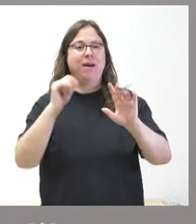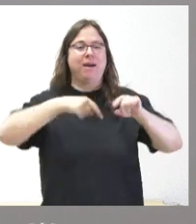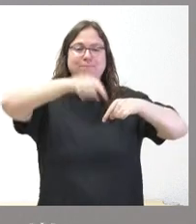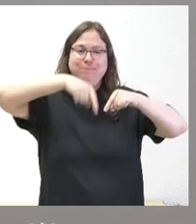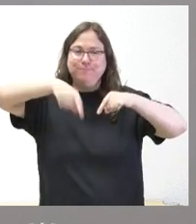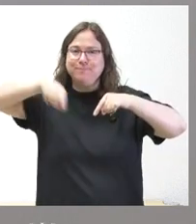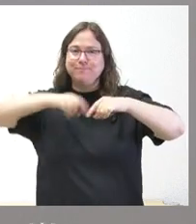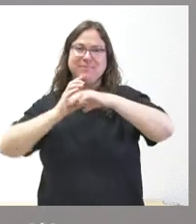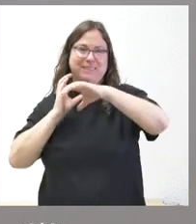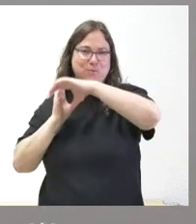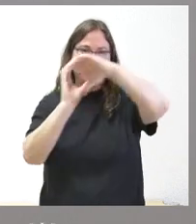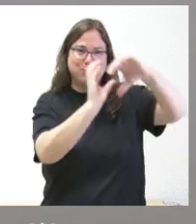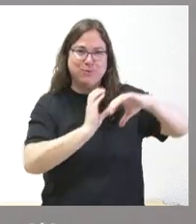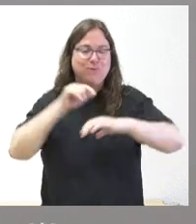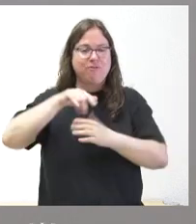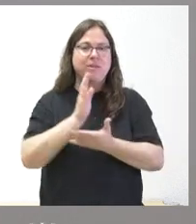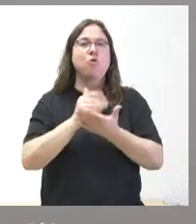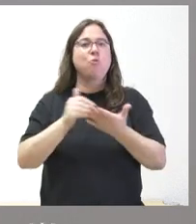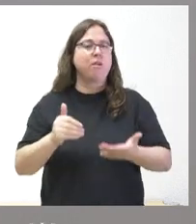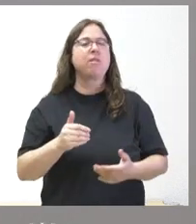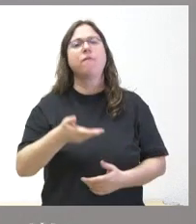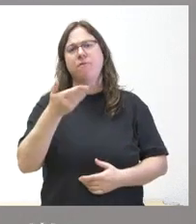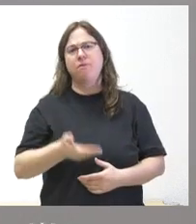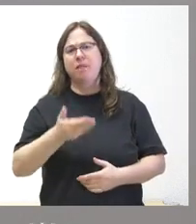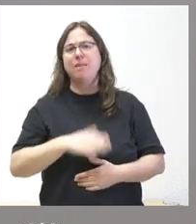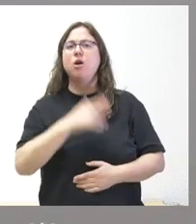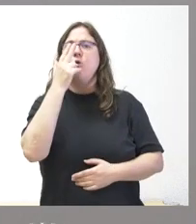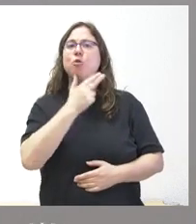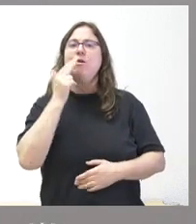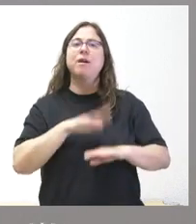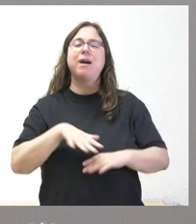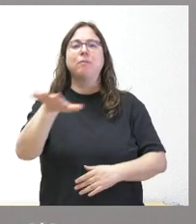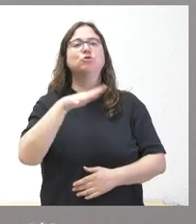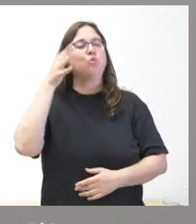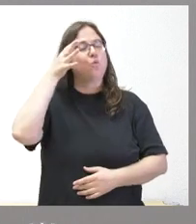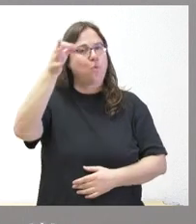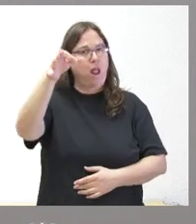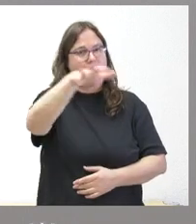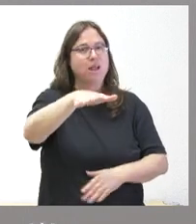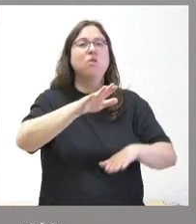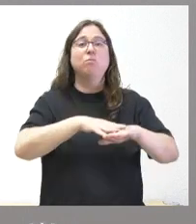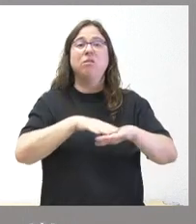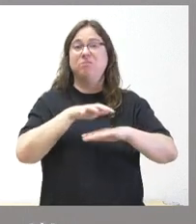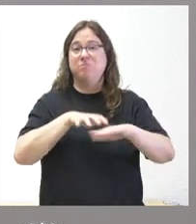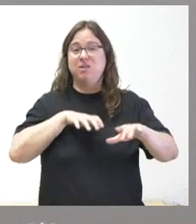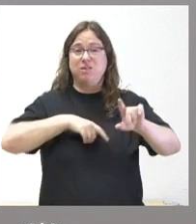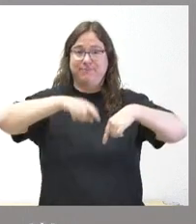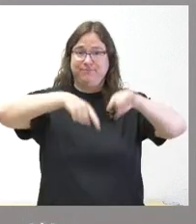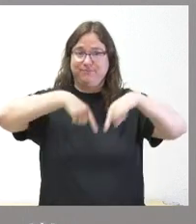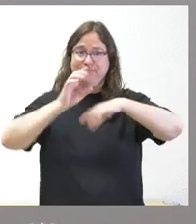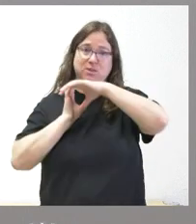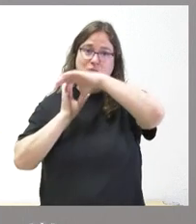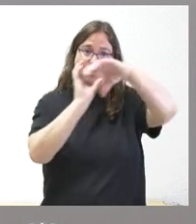transporte concesionadas en nuestra comunidad autónoma. Como les digo, es fundamentalmente un compromiso con el mundo rural, porque la mayor parte de estas rutas de